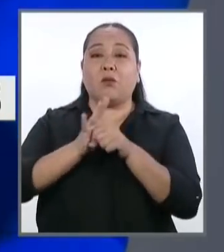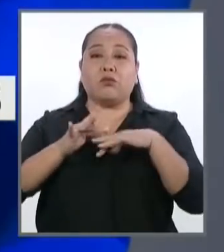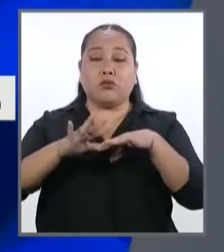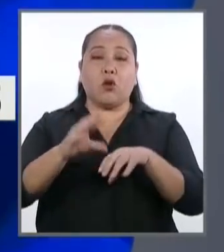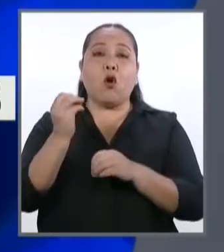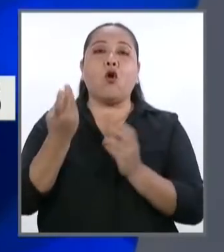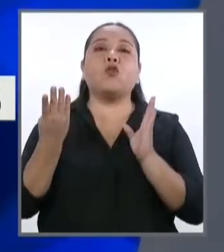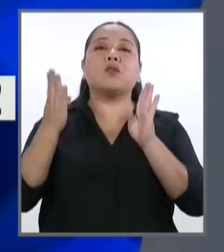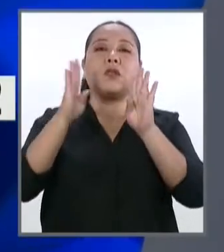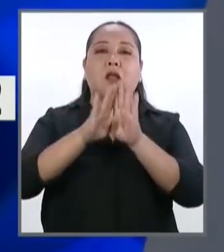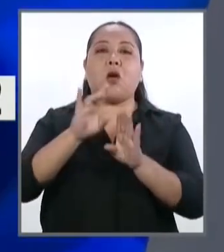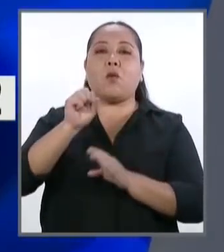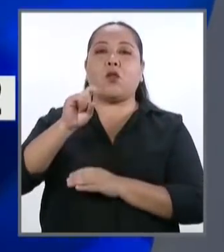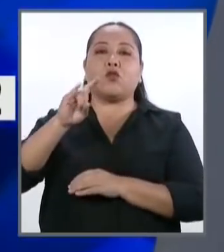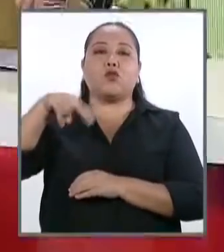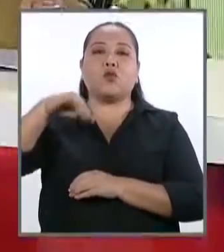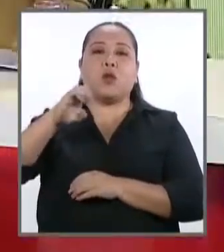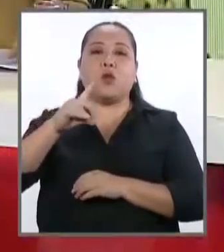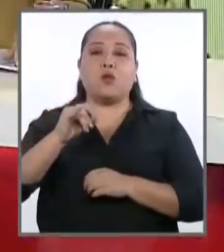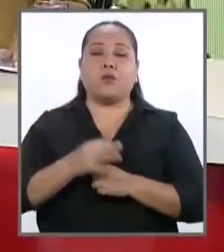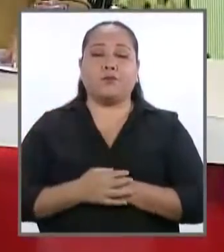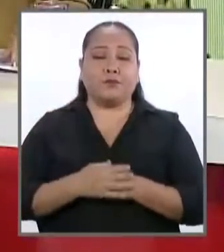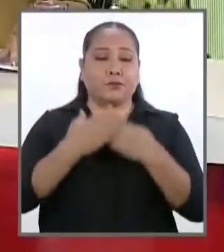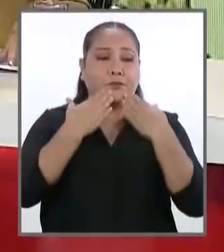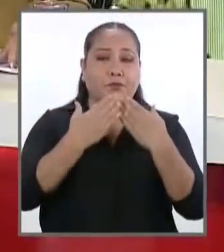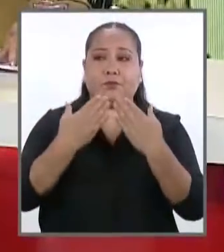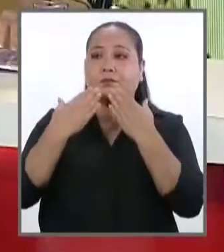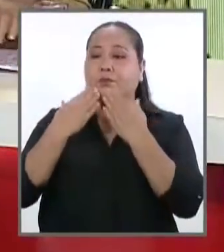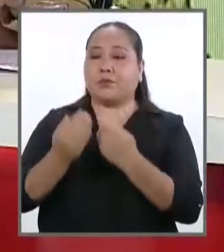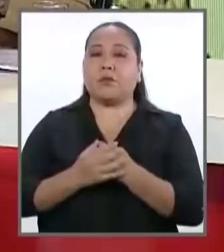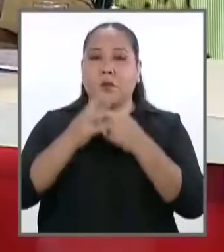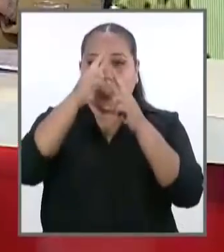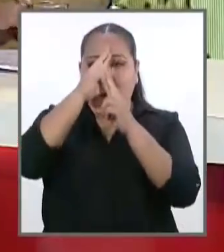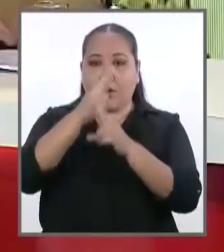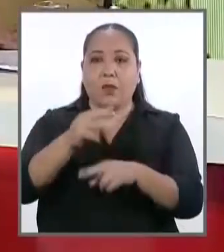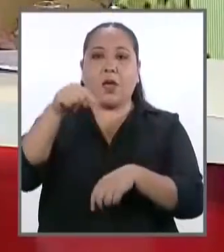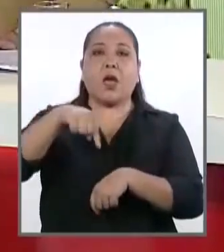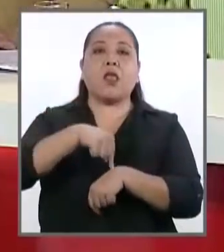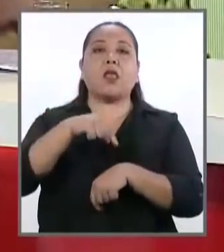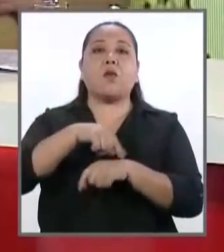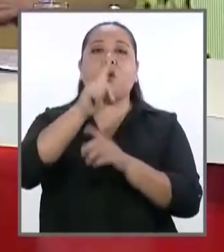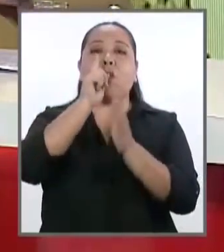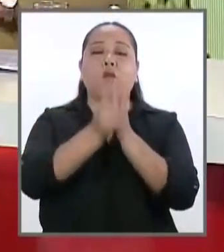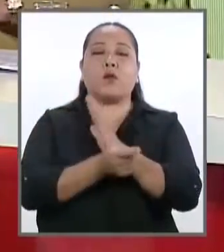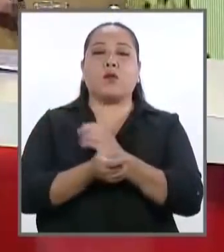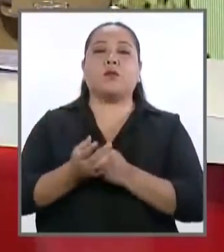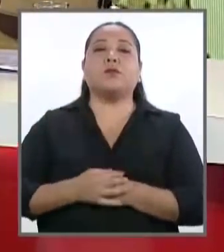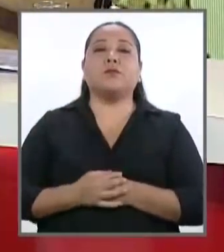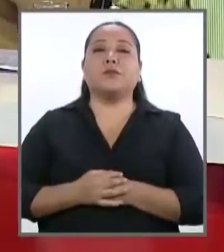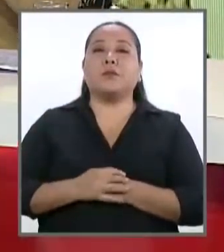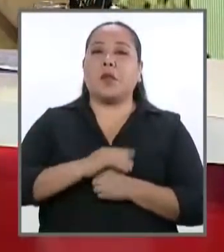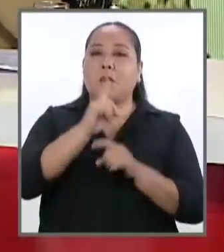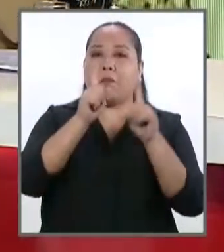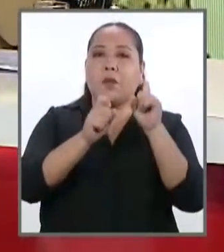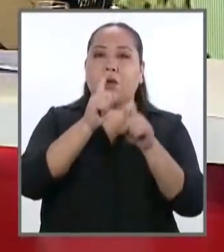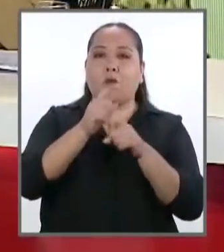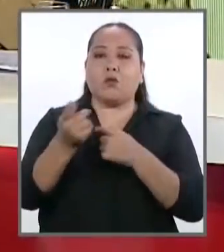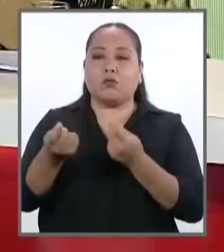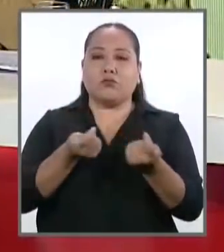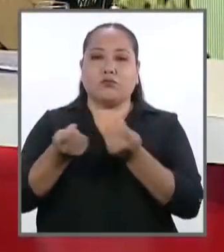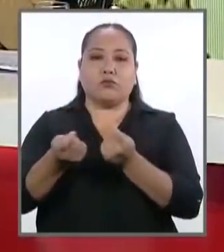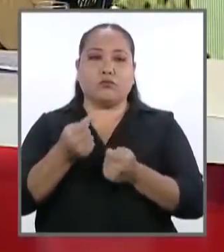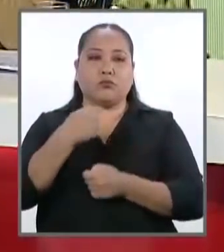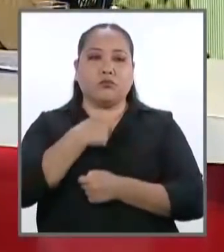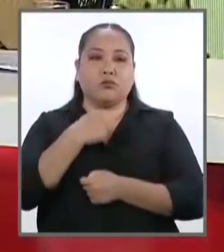la SUNEDU. Muy bien, muchísimas gracias por respetar el tiempo de un minuto. Ahora pasamos a las preguntas de los moderadores y